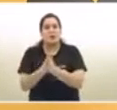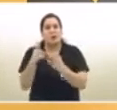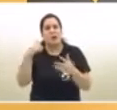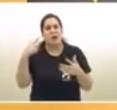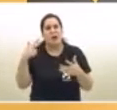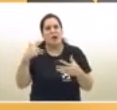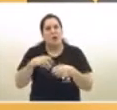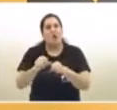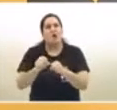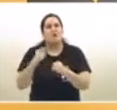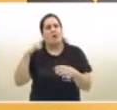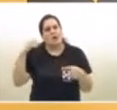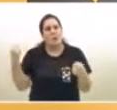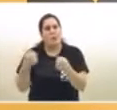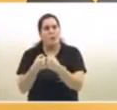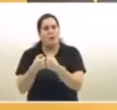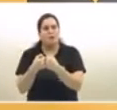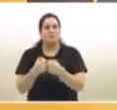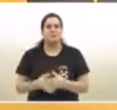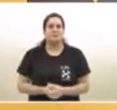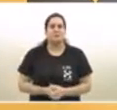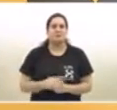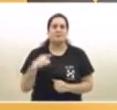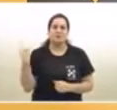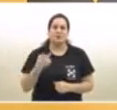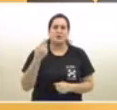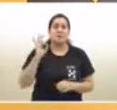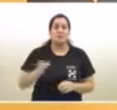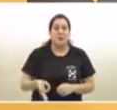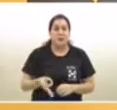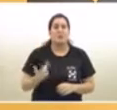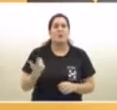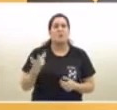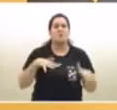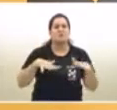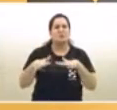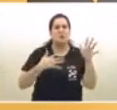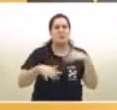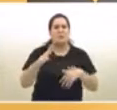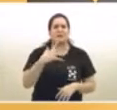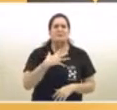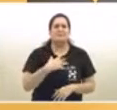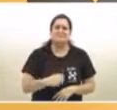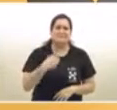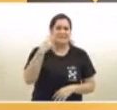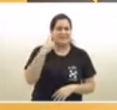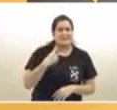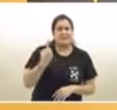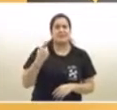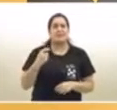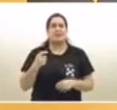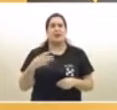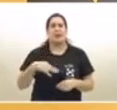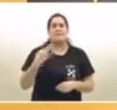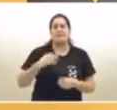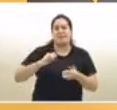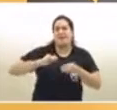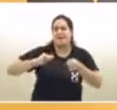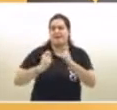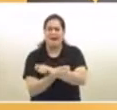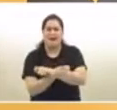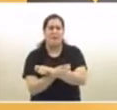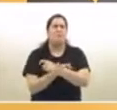Todos somos conscientes, ¿no? Que estamos viviendo una de las situaciones más dramáticas de nuestra historia. El virus nos cambió nuestra forma de vivir, de relacionarnos,